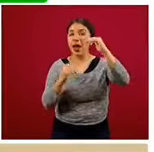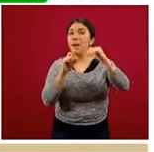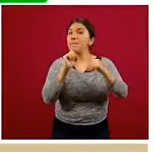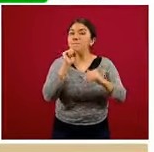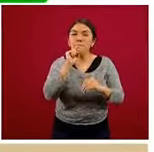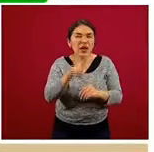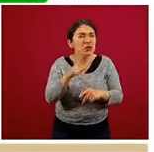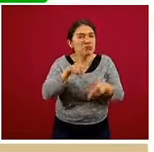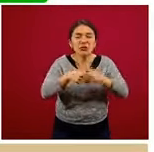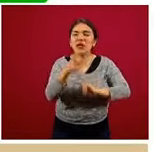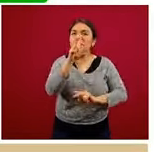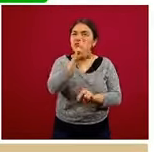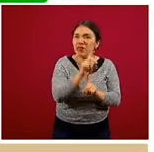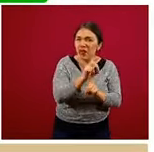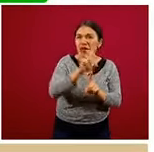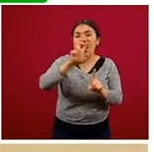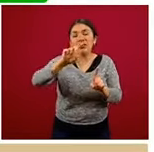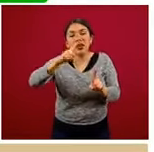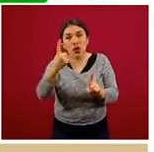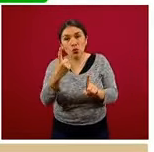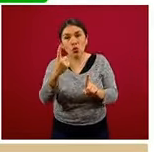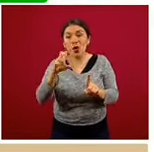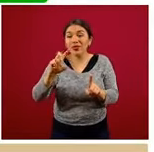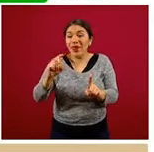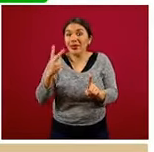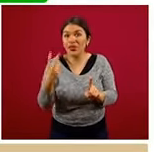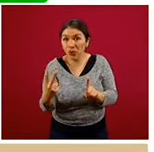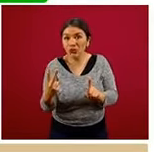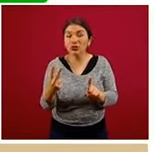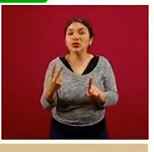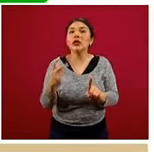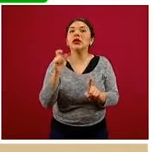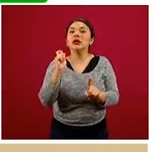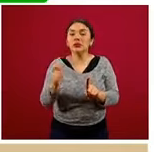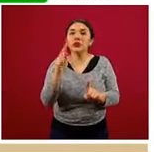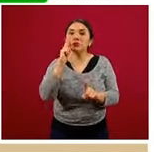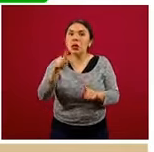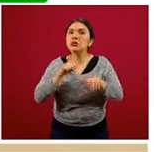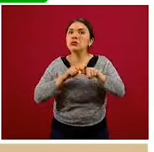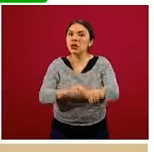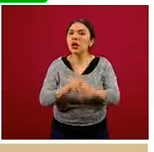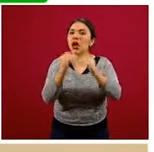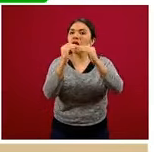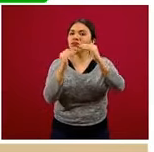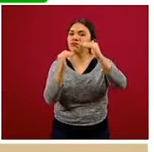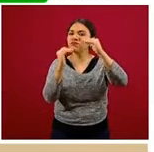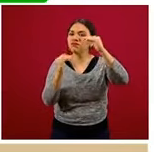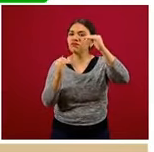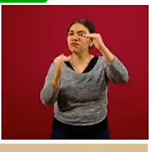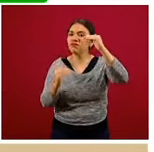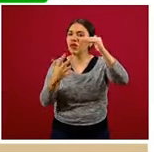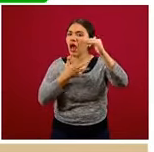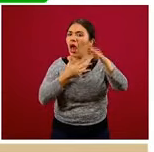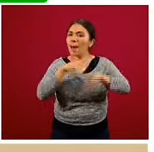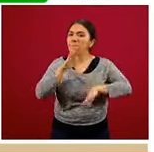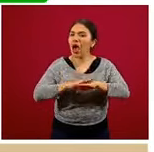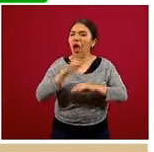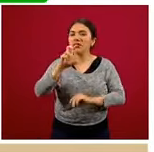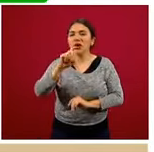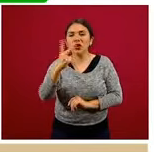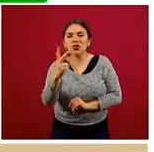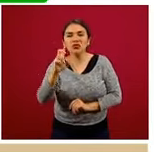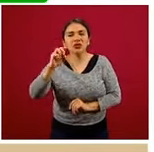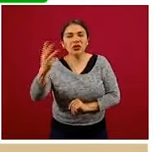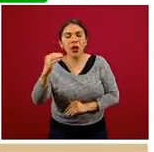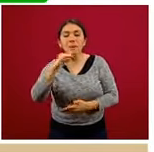desde la treinta prácticamente a la treinta y uno y a la treinta y dos, que continúa entre la treinta y dos y treinta y tres,